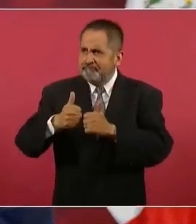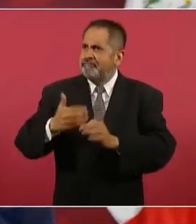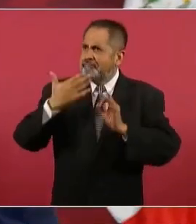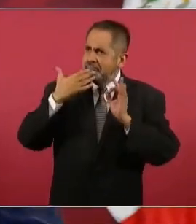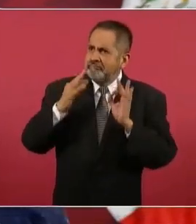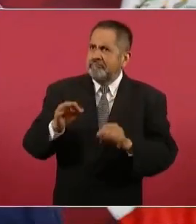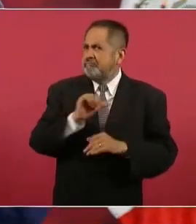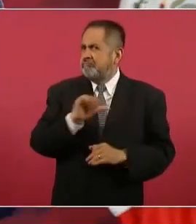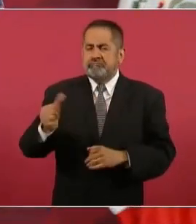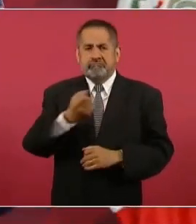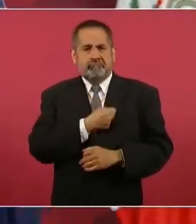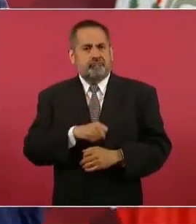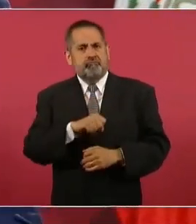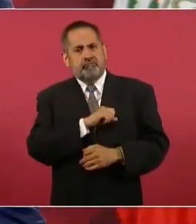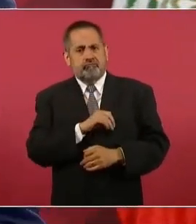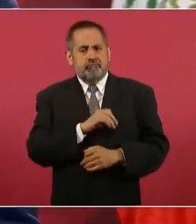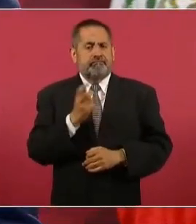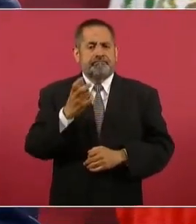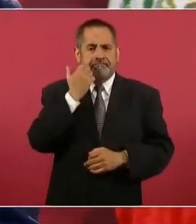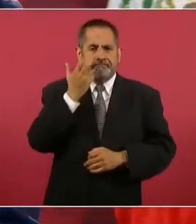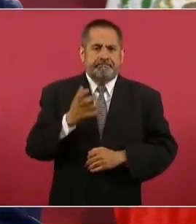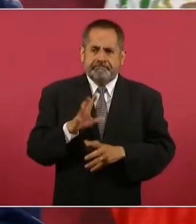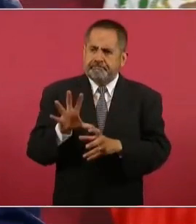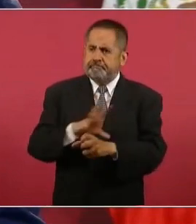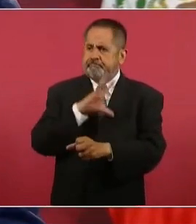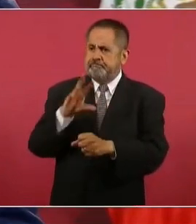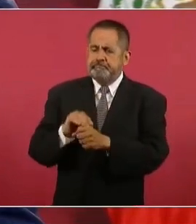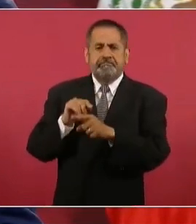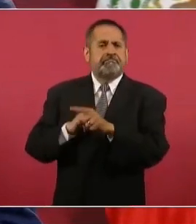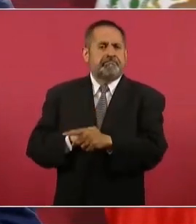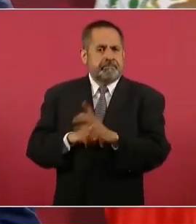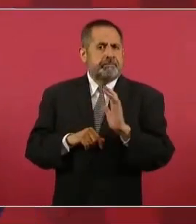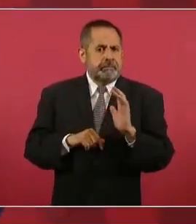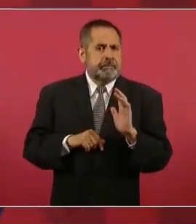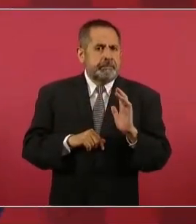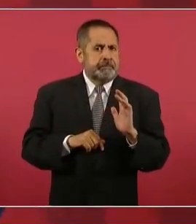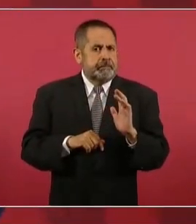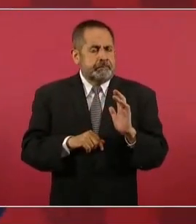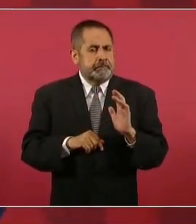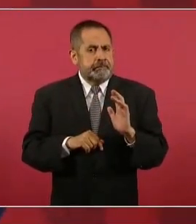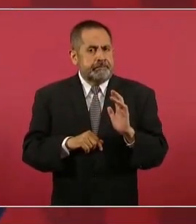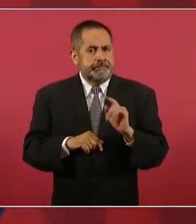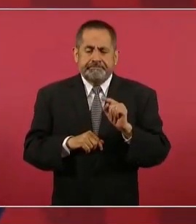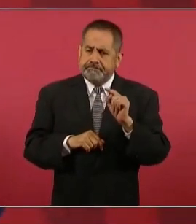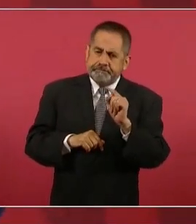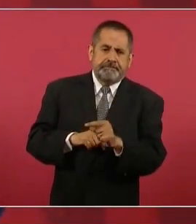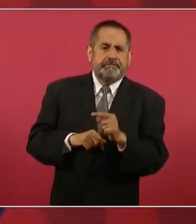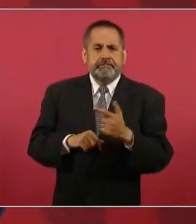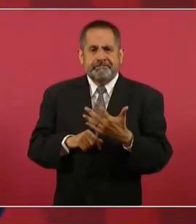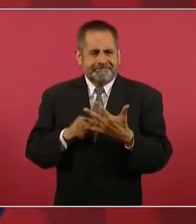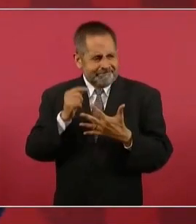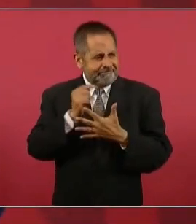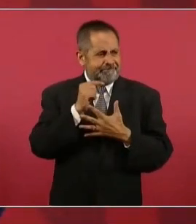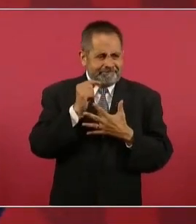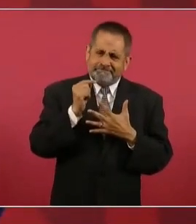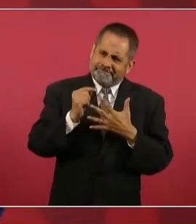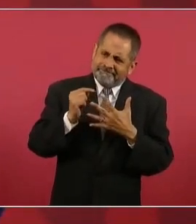integral, completo